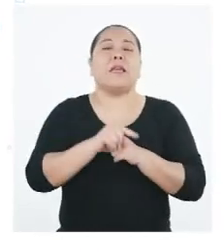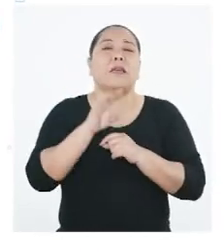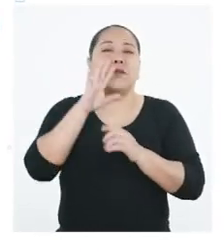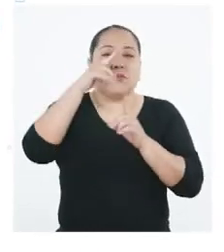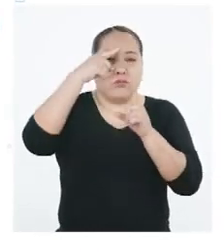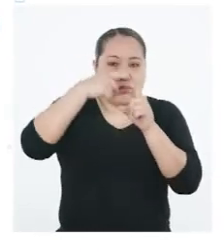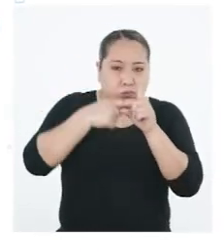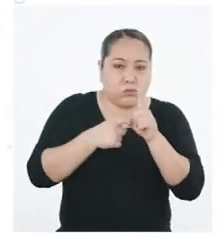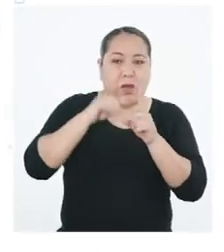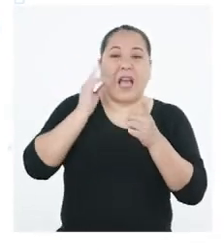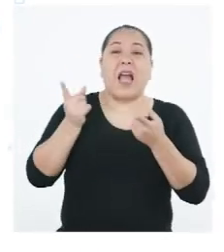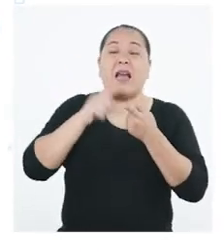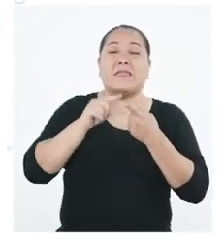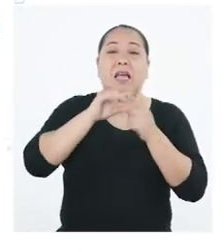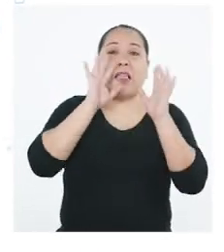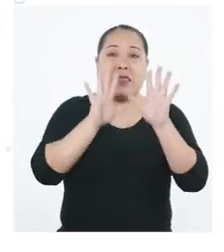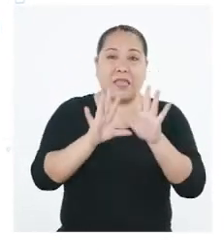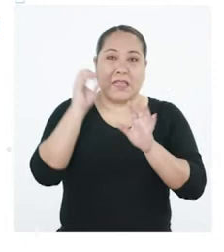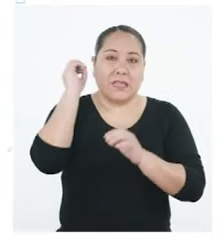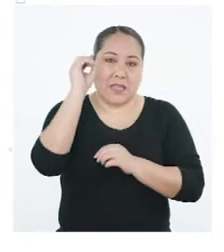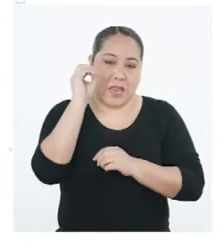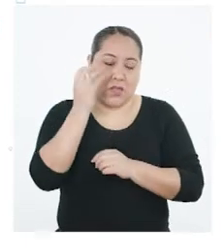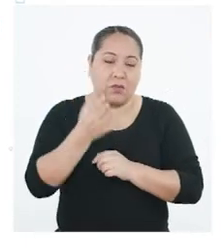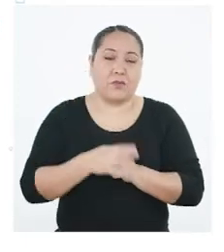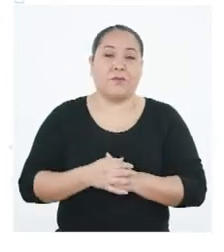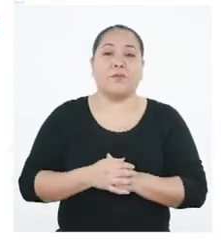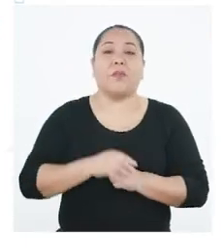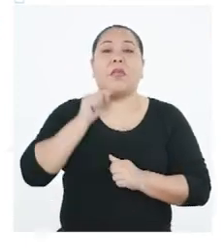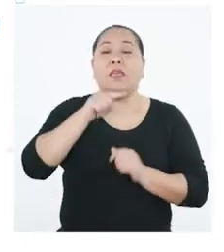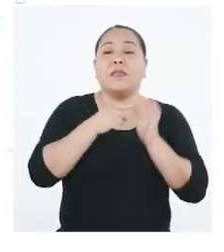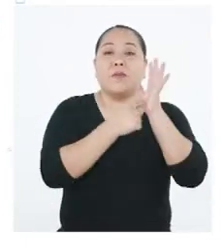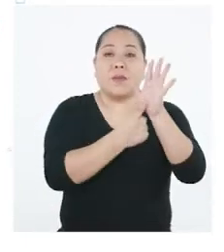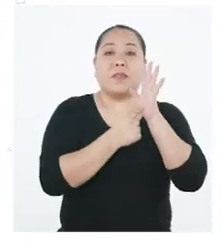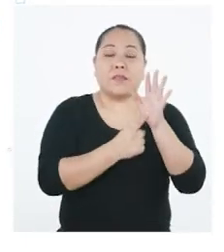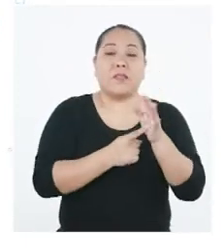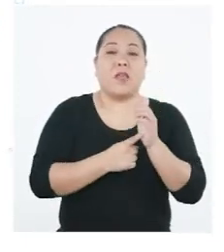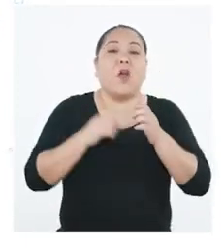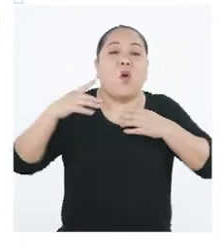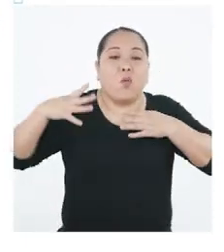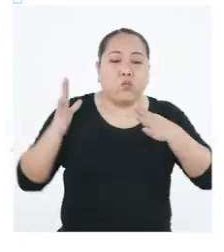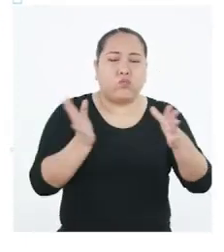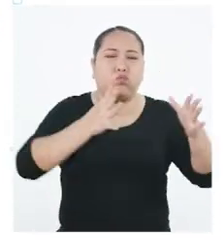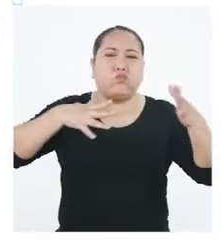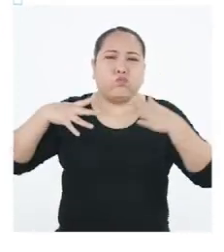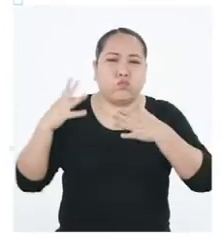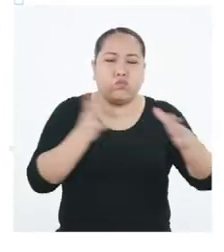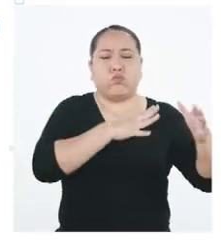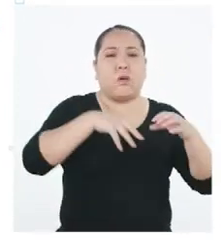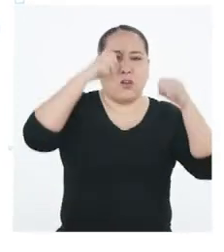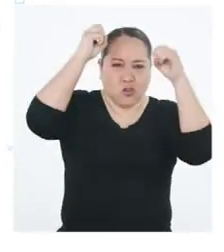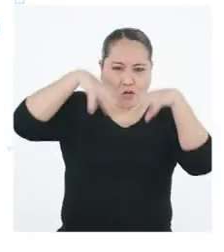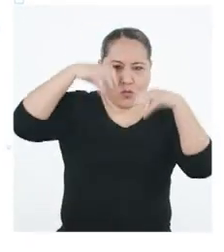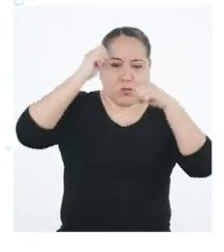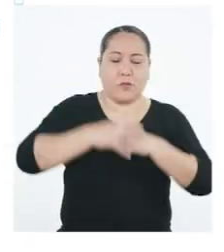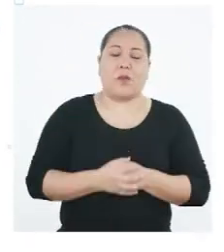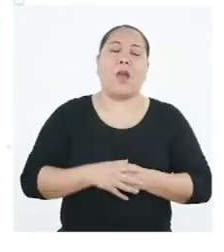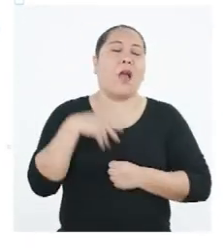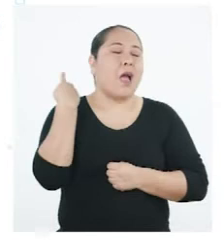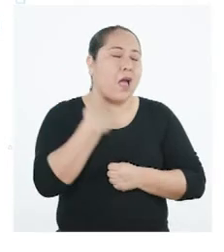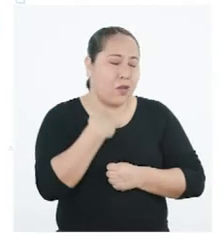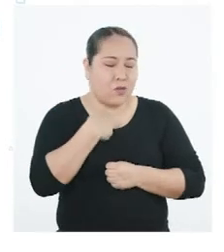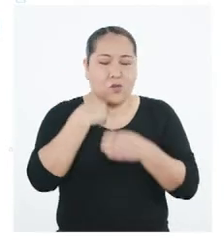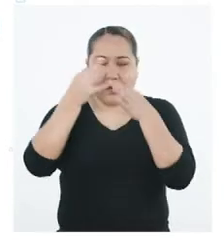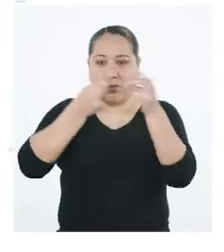Desciende hasta los 10 grados centígrados. Y se presenta con vientos fuertes y lluvias. Ahora yo